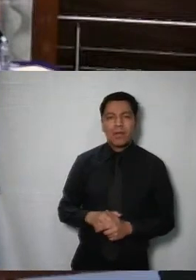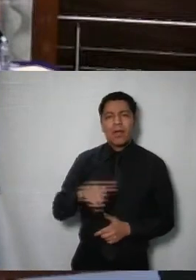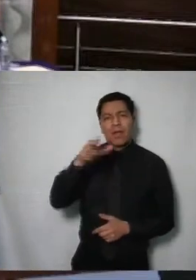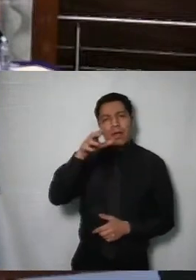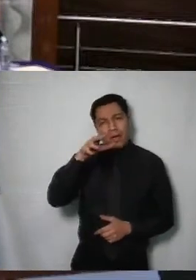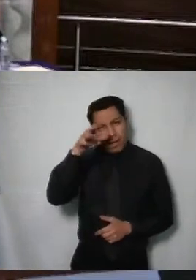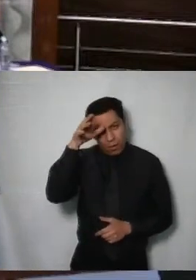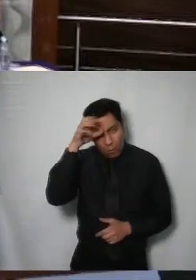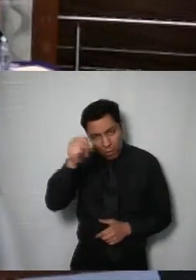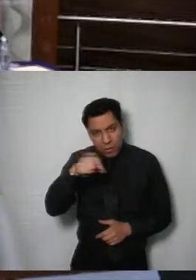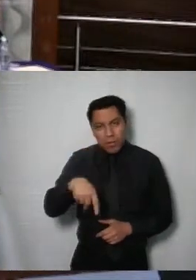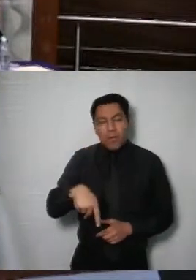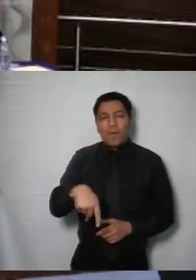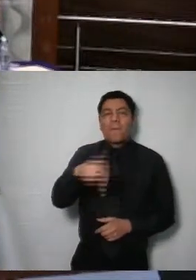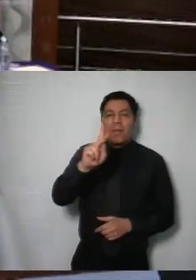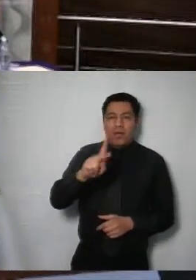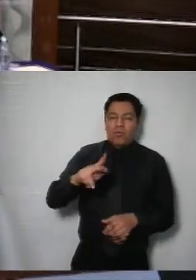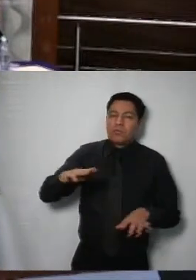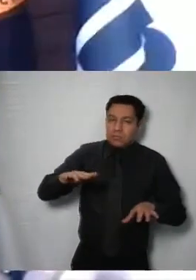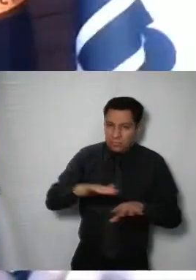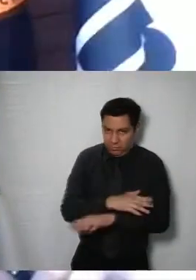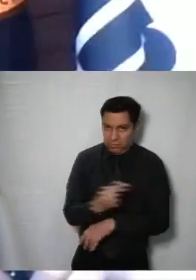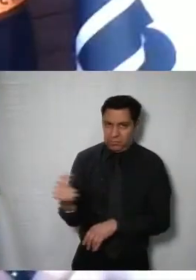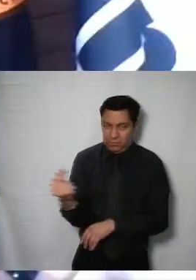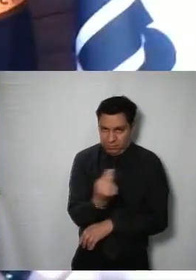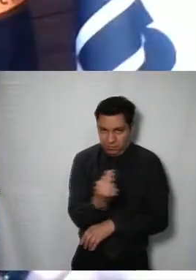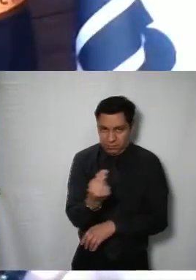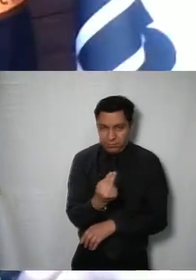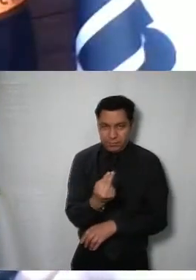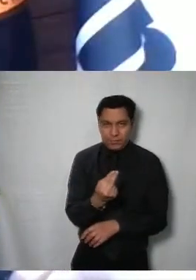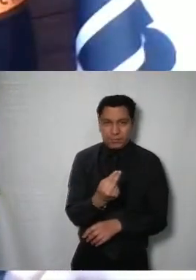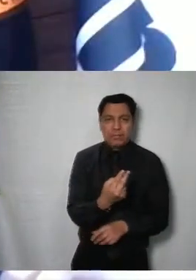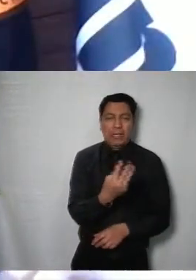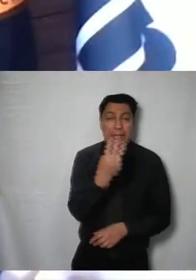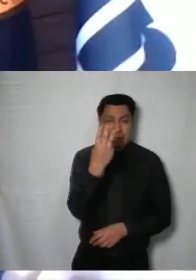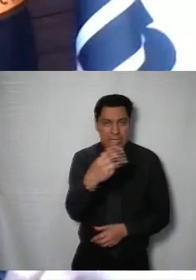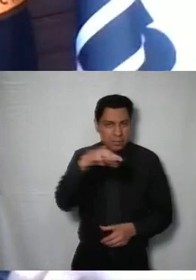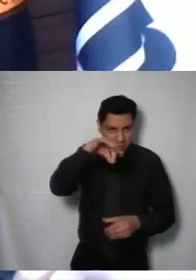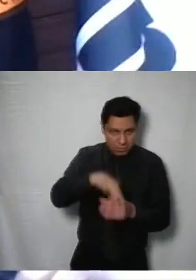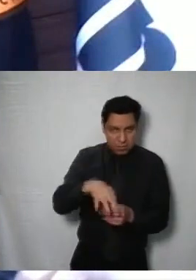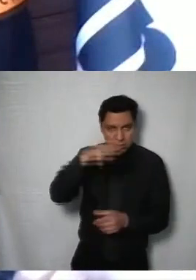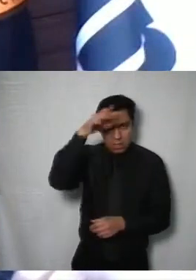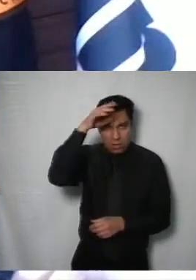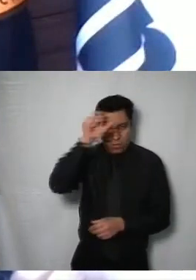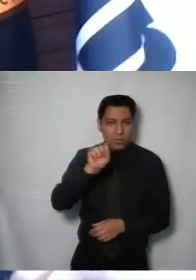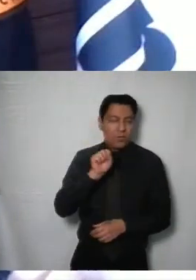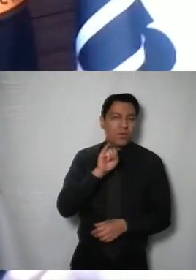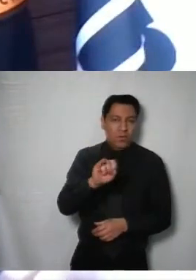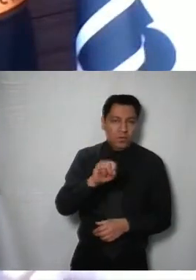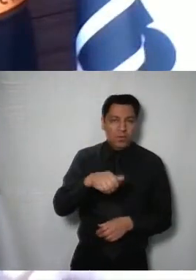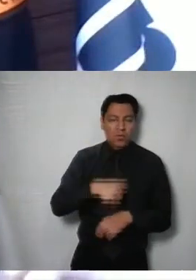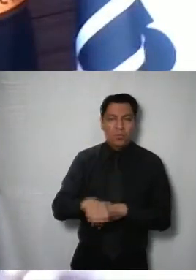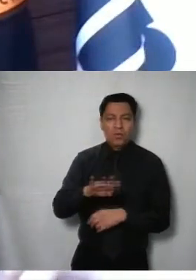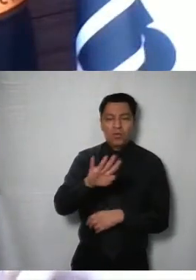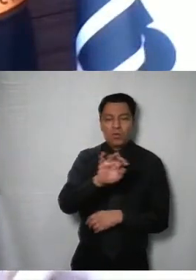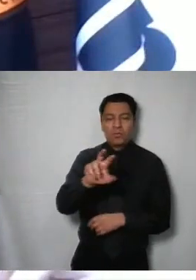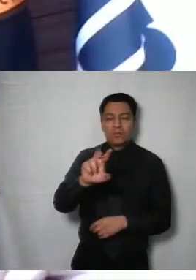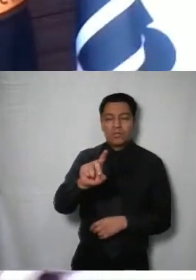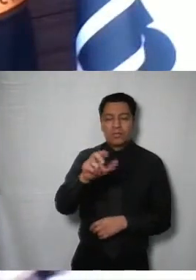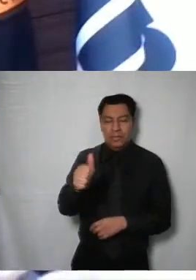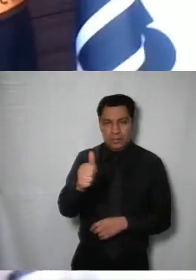a favor con un voto concurrente se aprueba por mayoría de tres votos a favor que el sentido del recurso de revisión